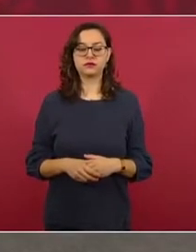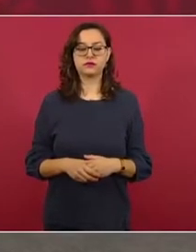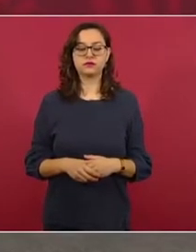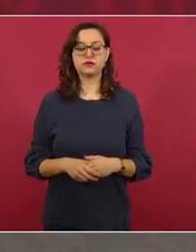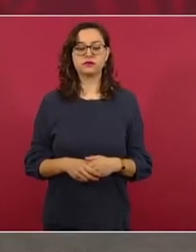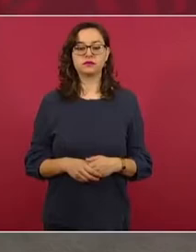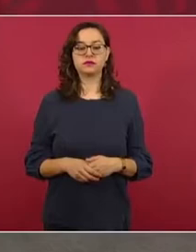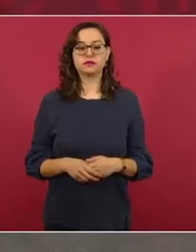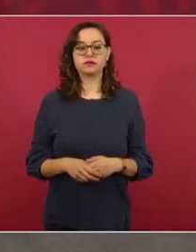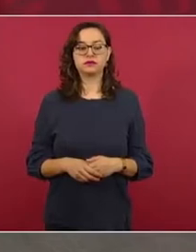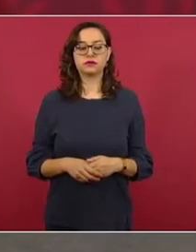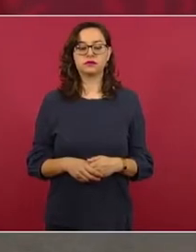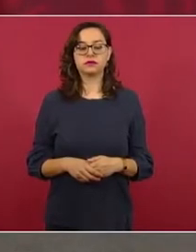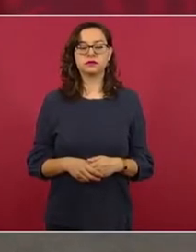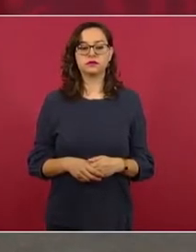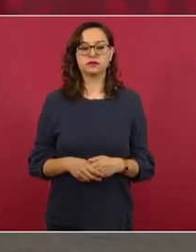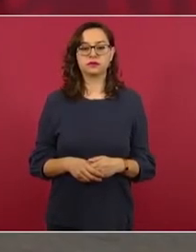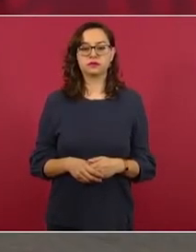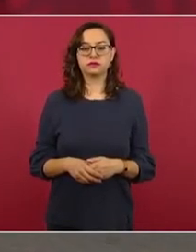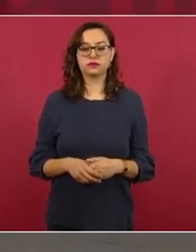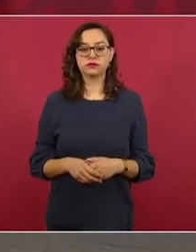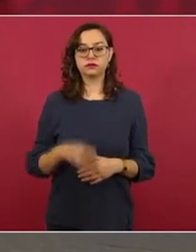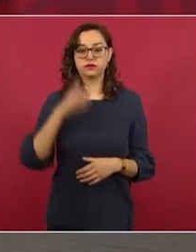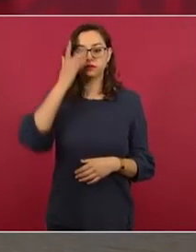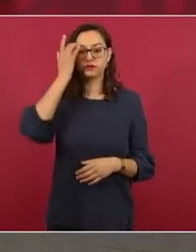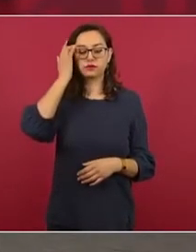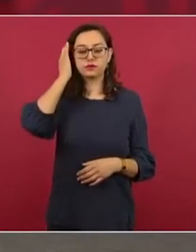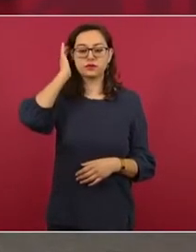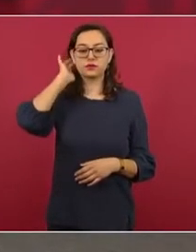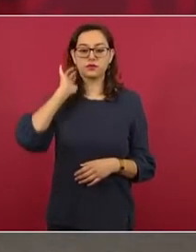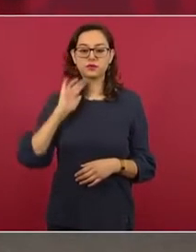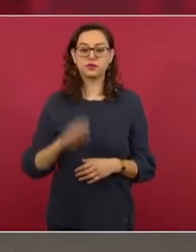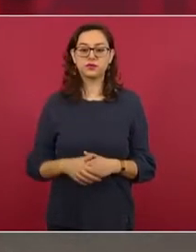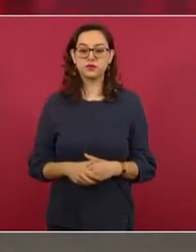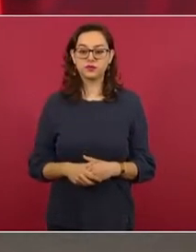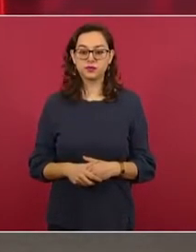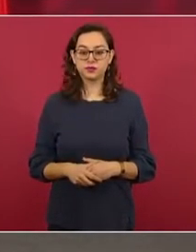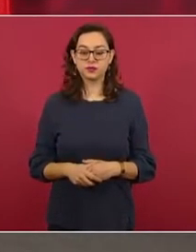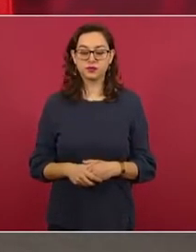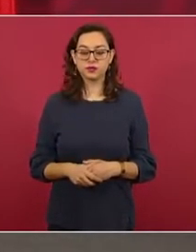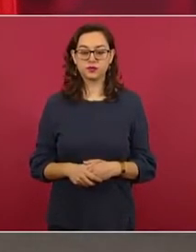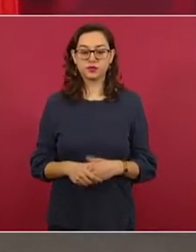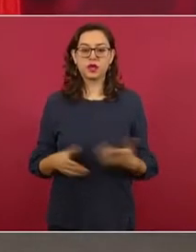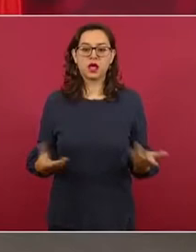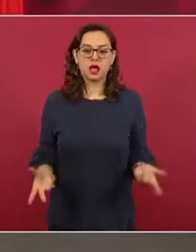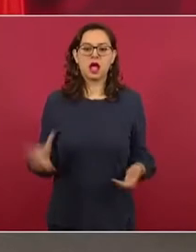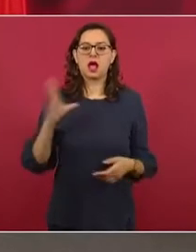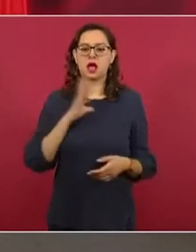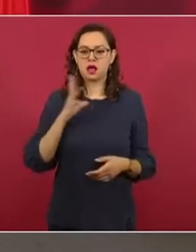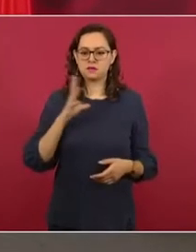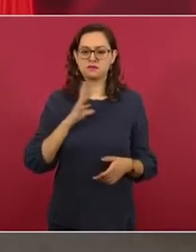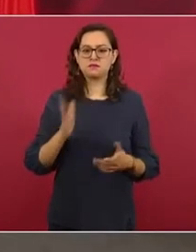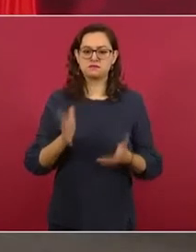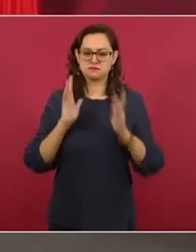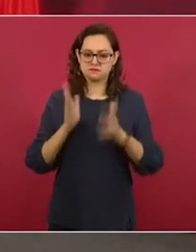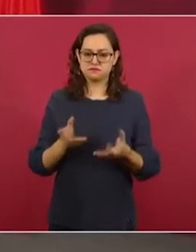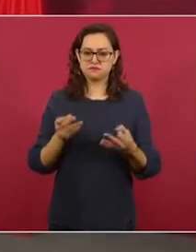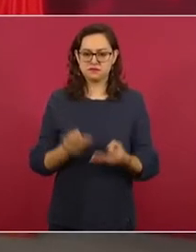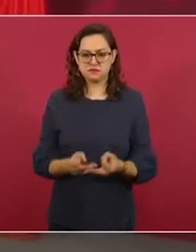las tierras, alrededor de tres mil